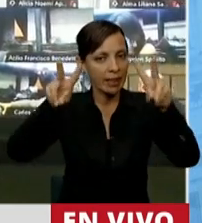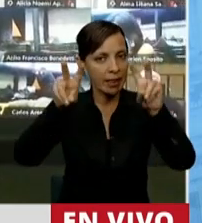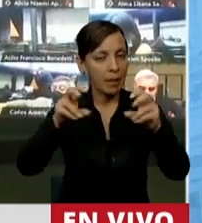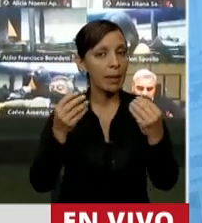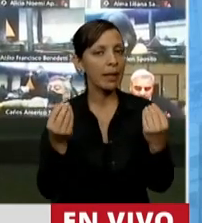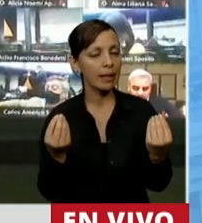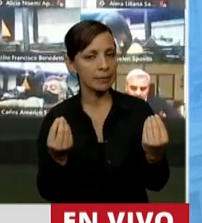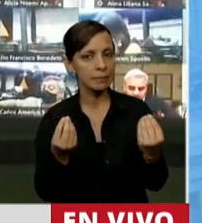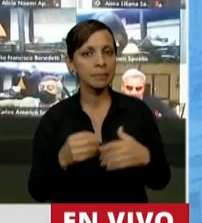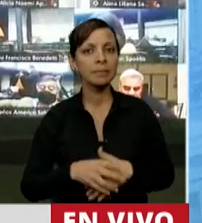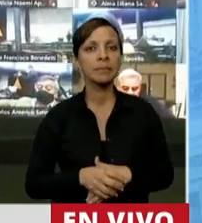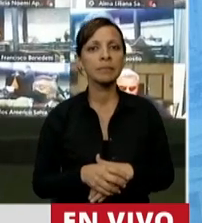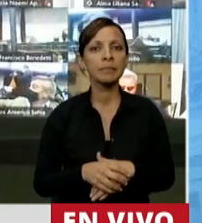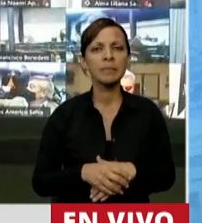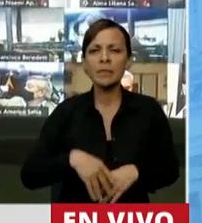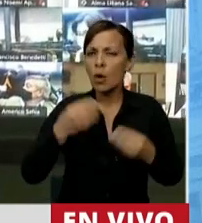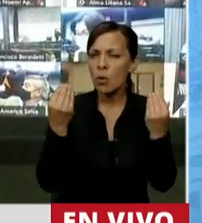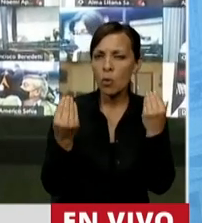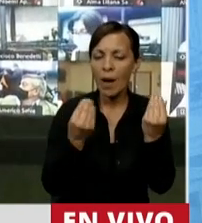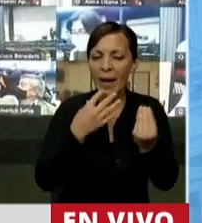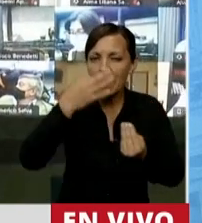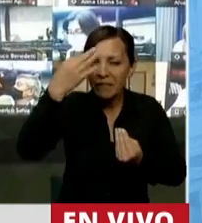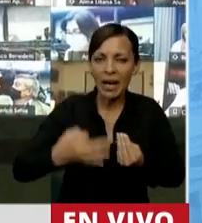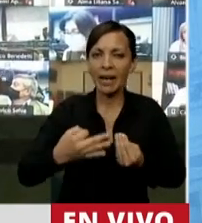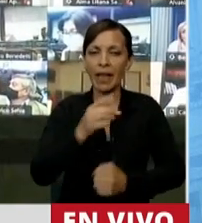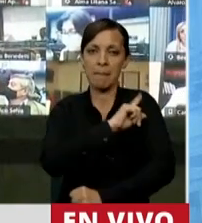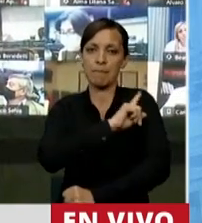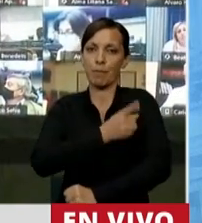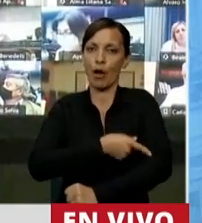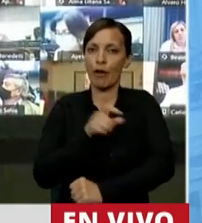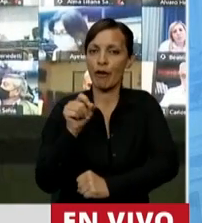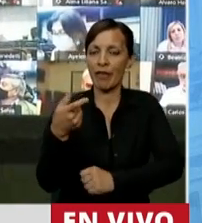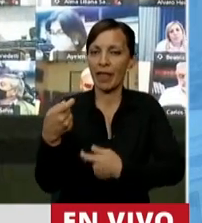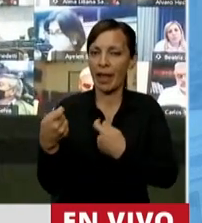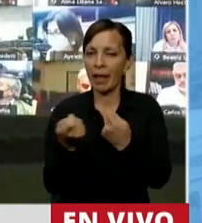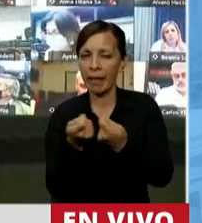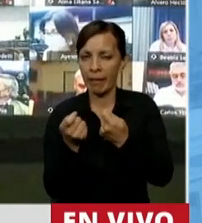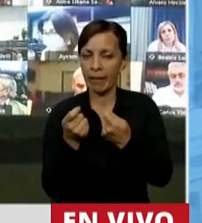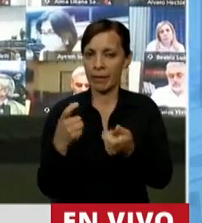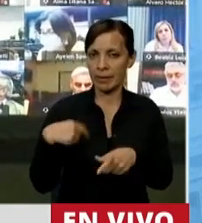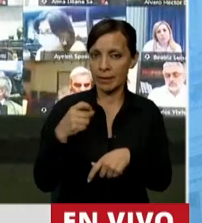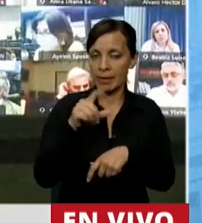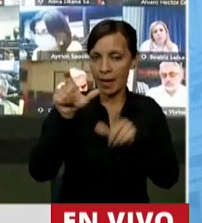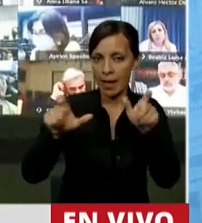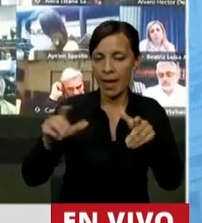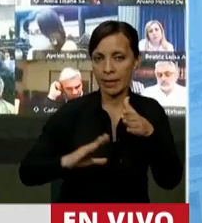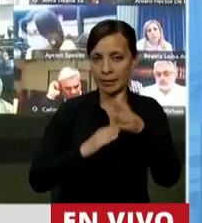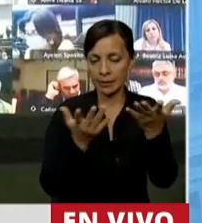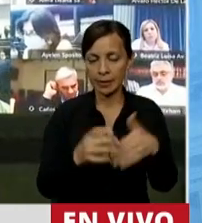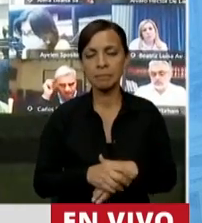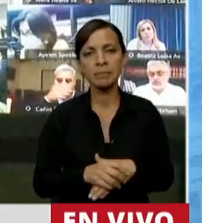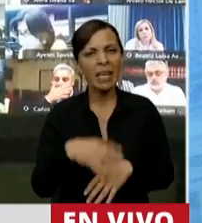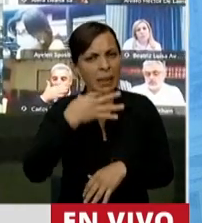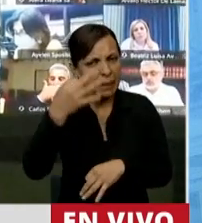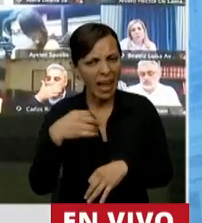que es dónde está el verdadero poder de la dirigencia de la Argentina. El verdadero poder de la dirigencia